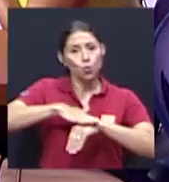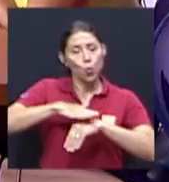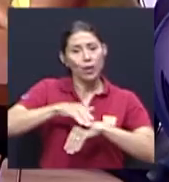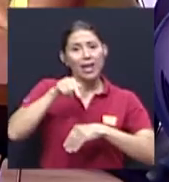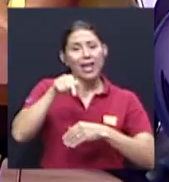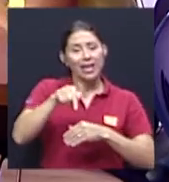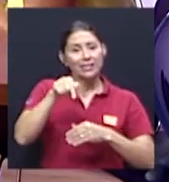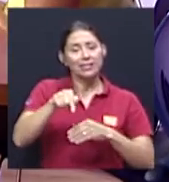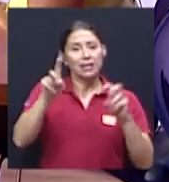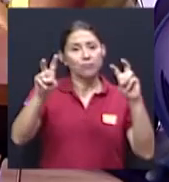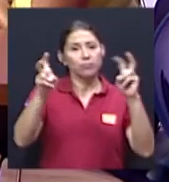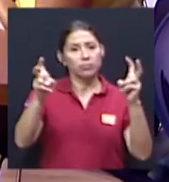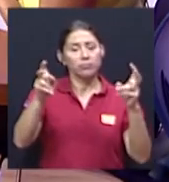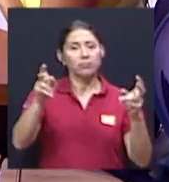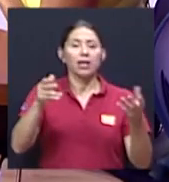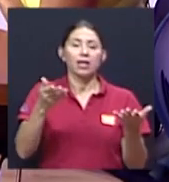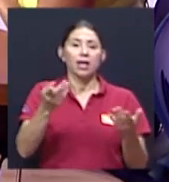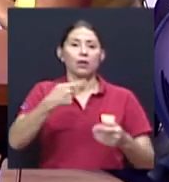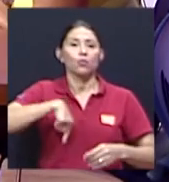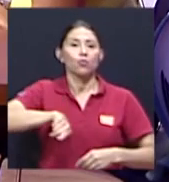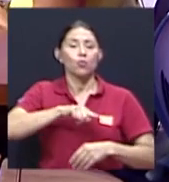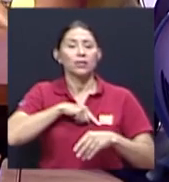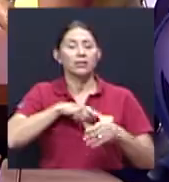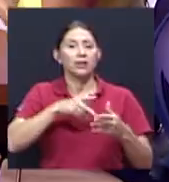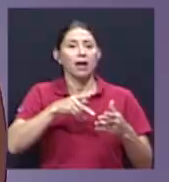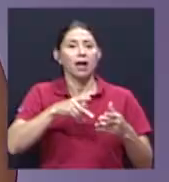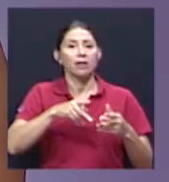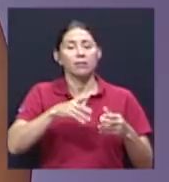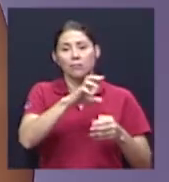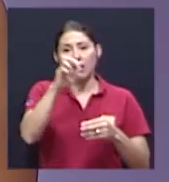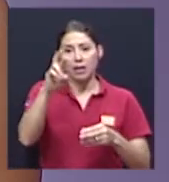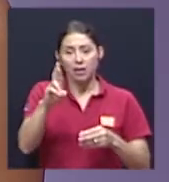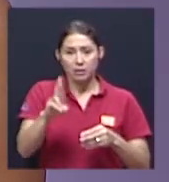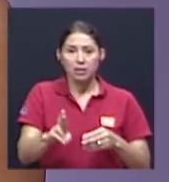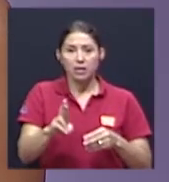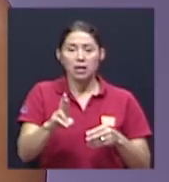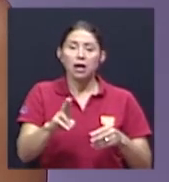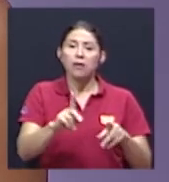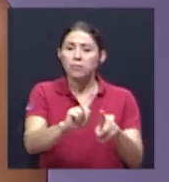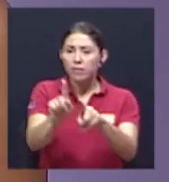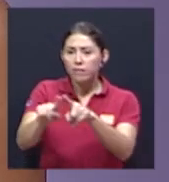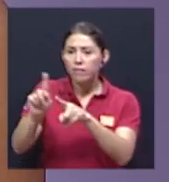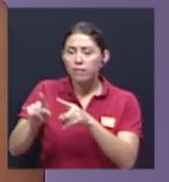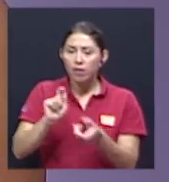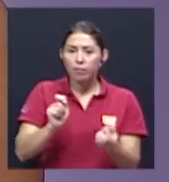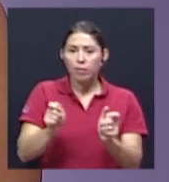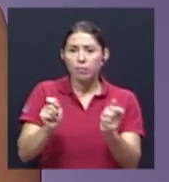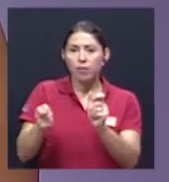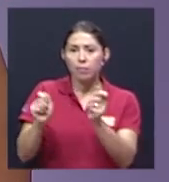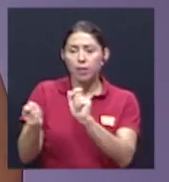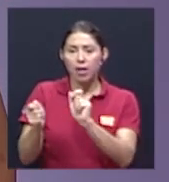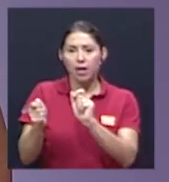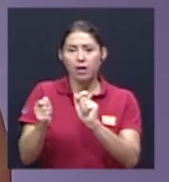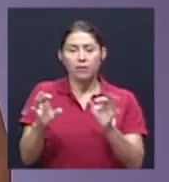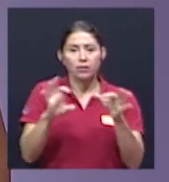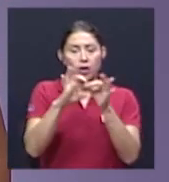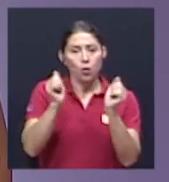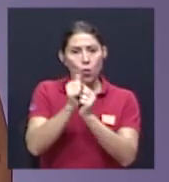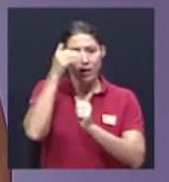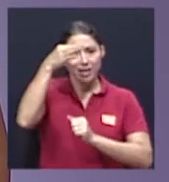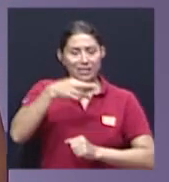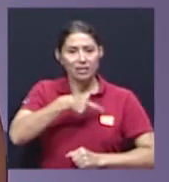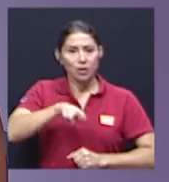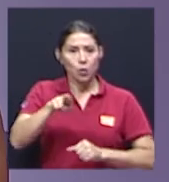transformación esa transformación que nuestra población está teniendo en torno a las creencias religiosas quédese con